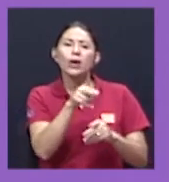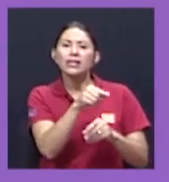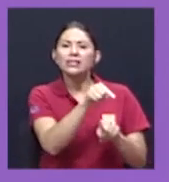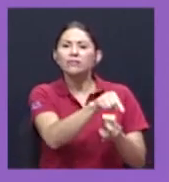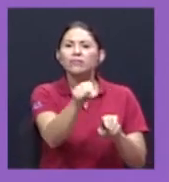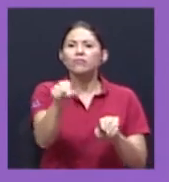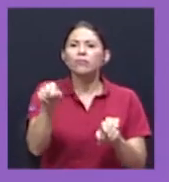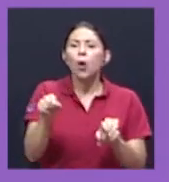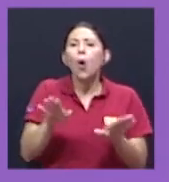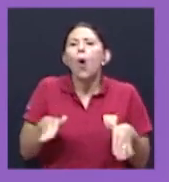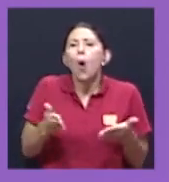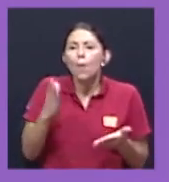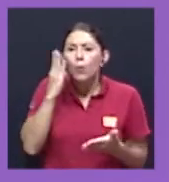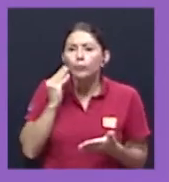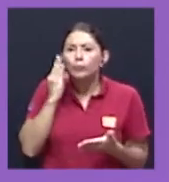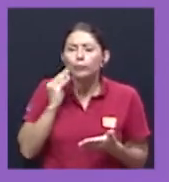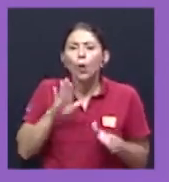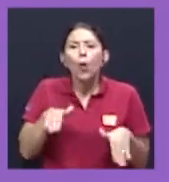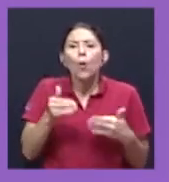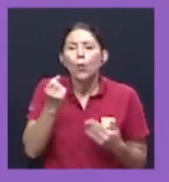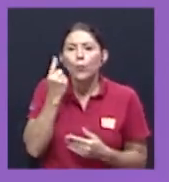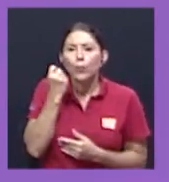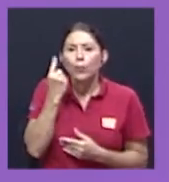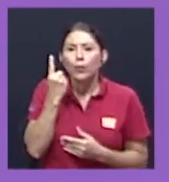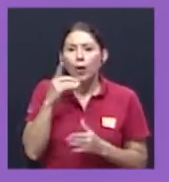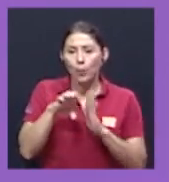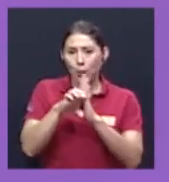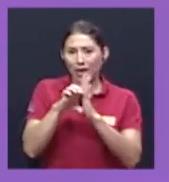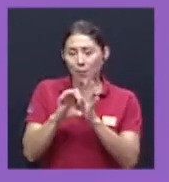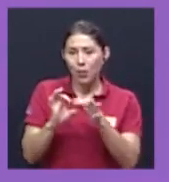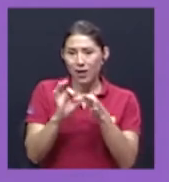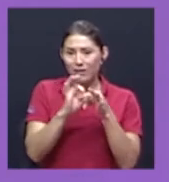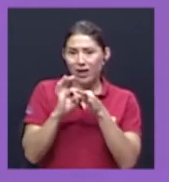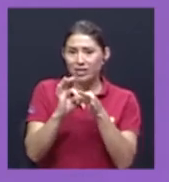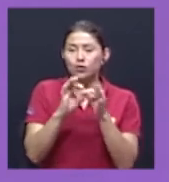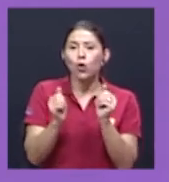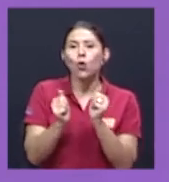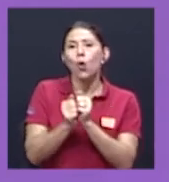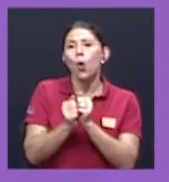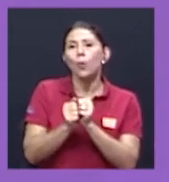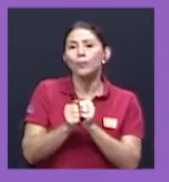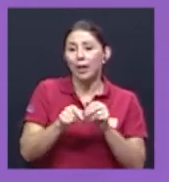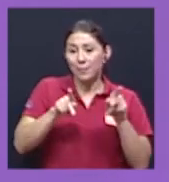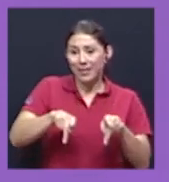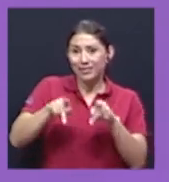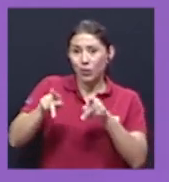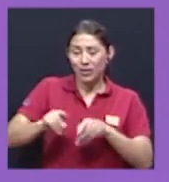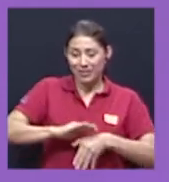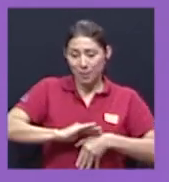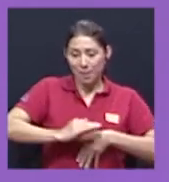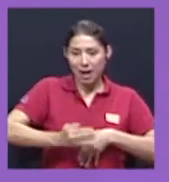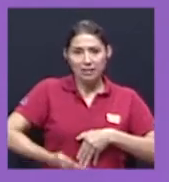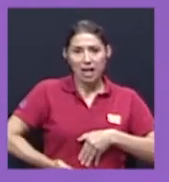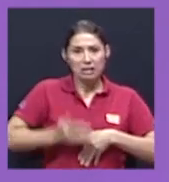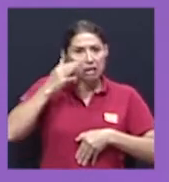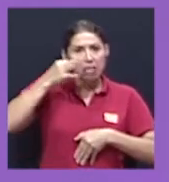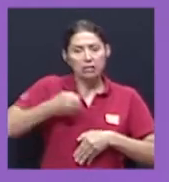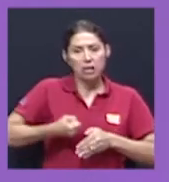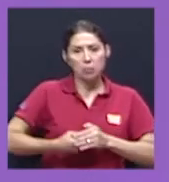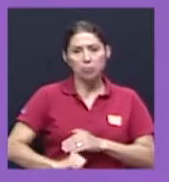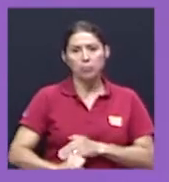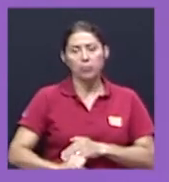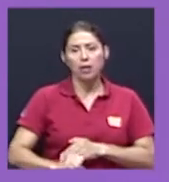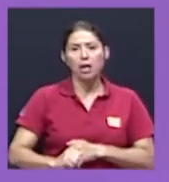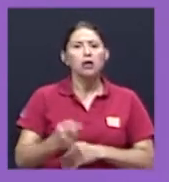lo viven y lo comprenden entonces por ejemplo en relación con la interrupción del embarazo preguntamos